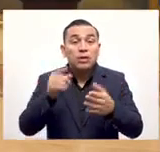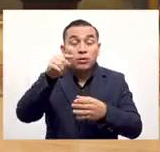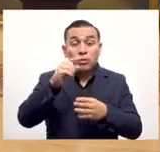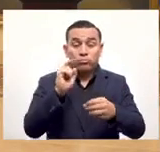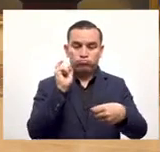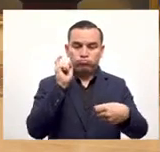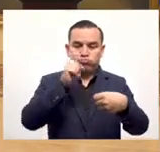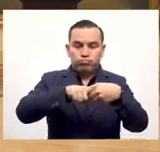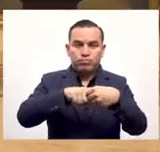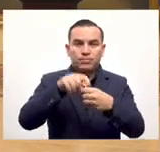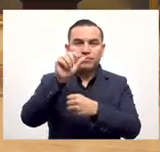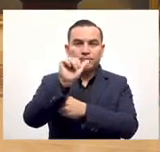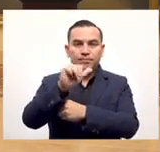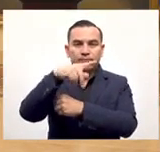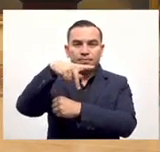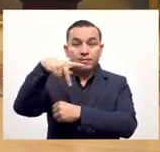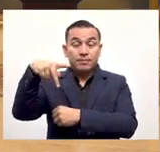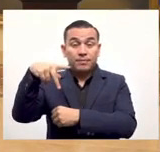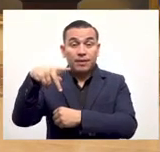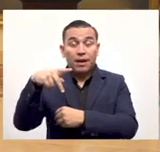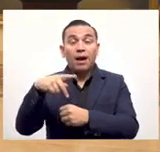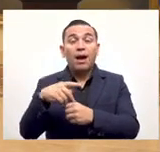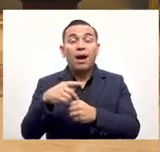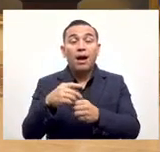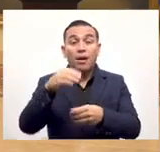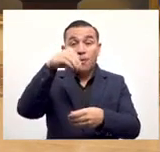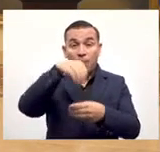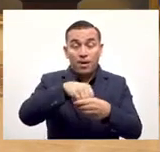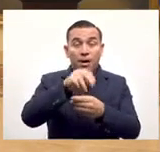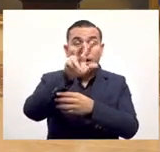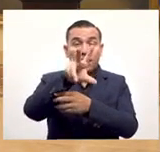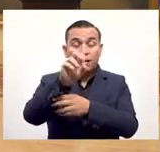Al abrir el app recibirá 30 dólares equivalentes en Bitcoin.